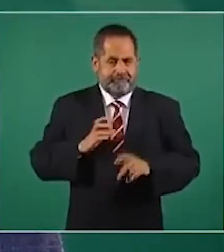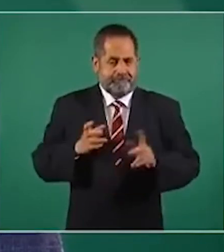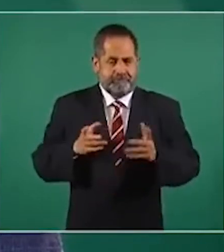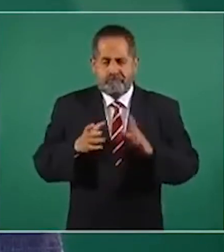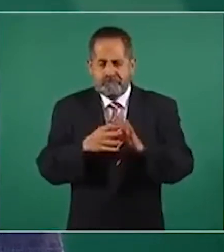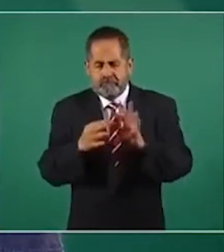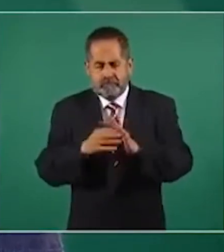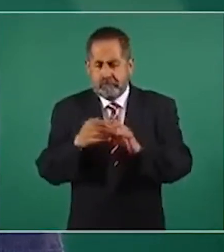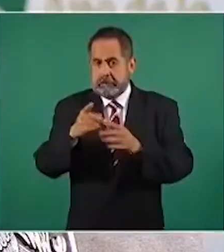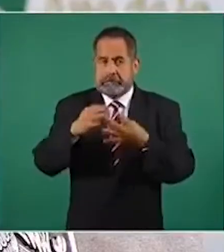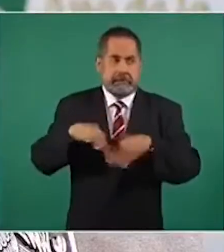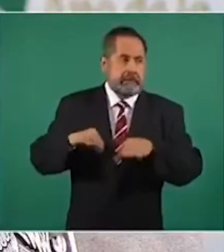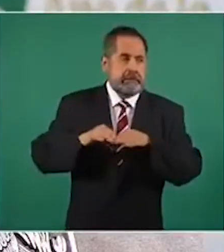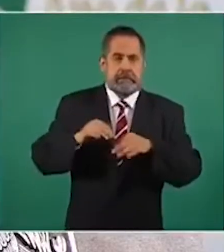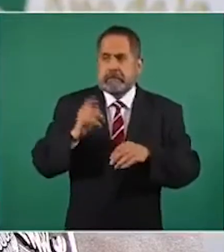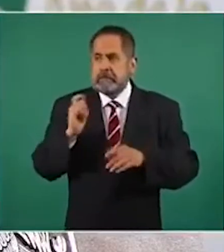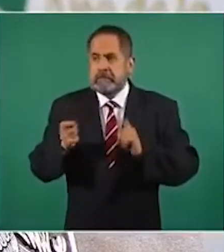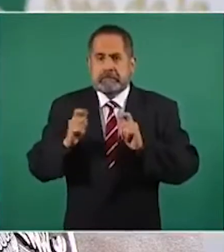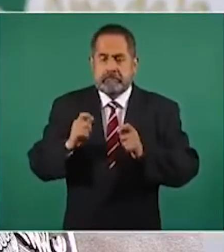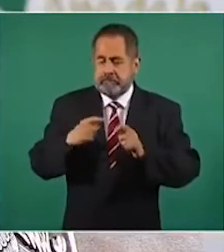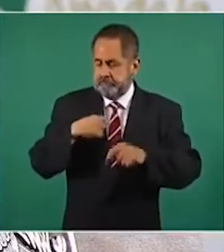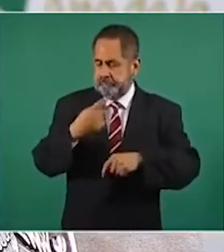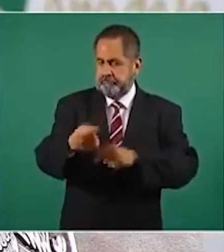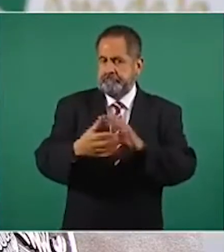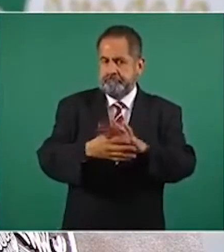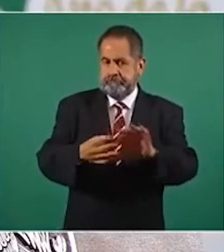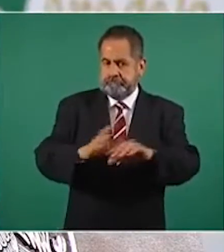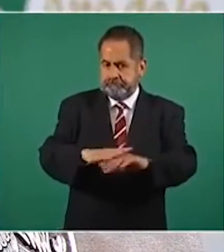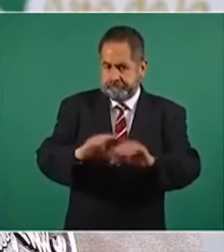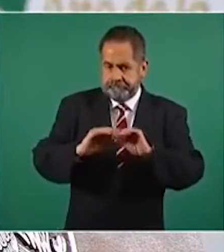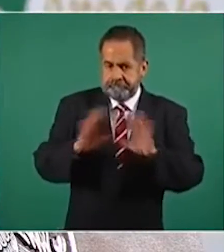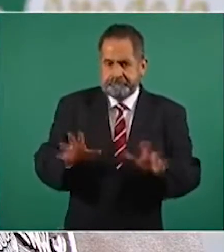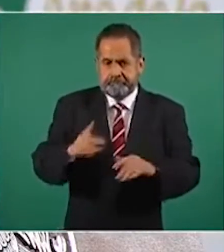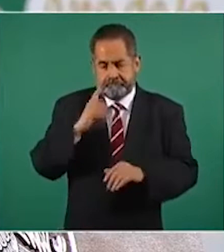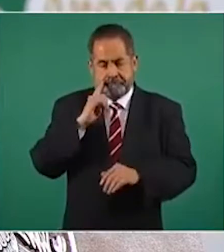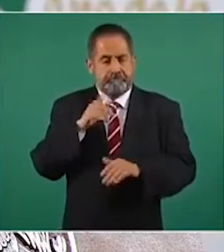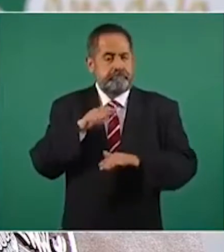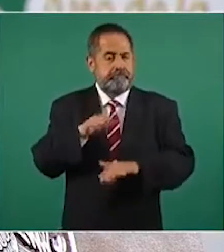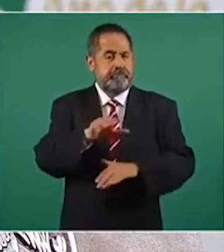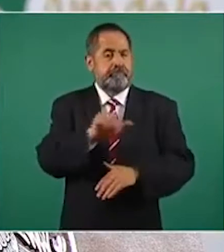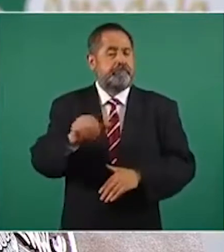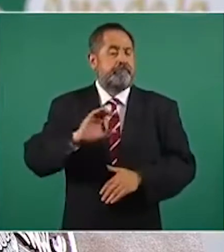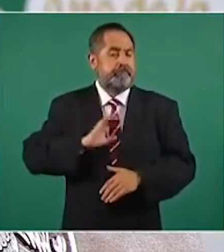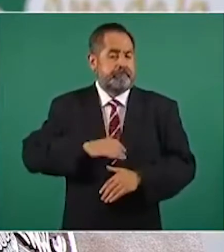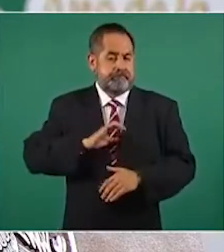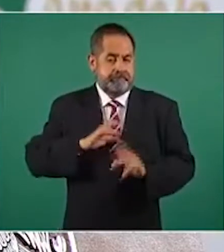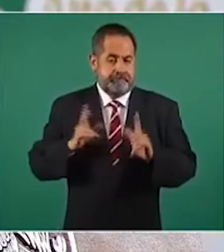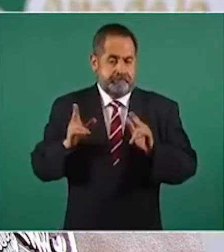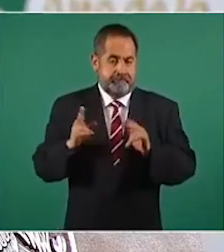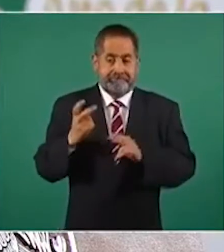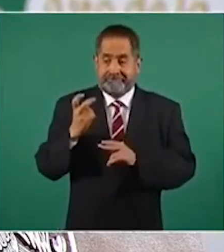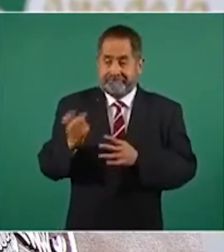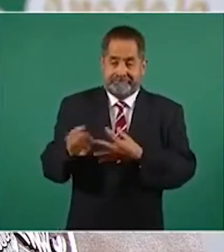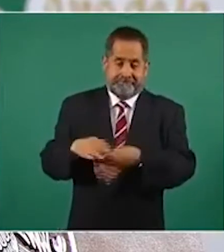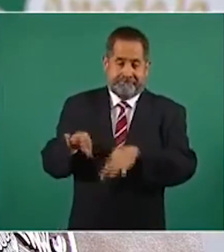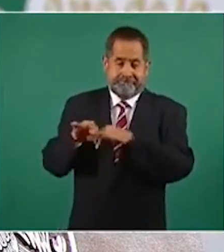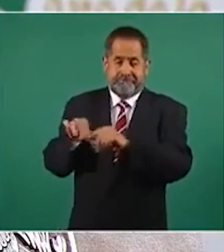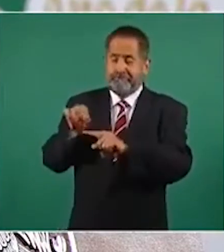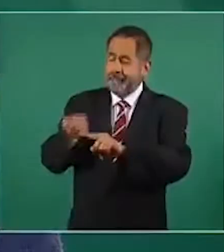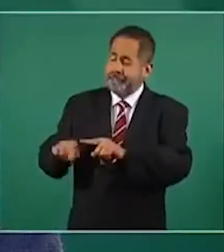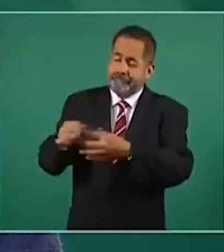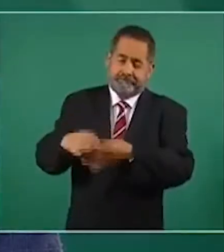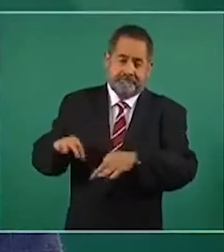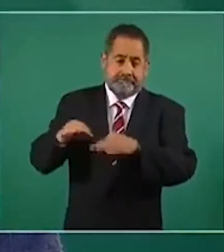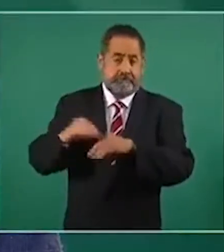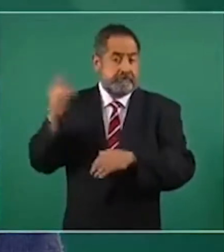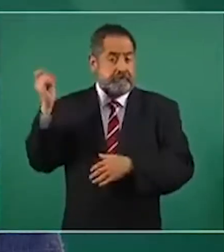de alguna parte de la información. Es importante, es de los medicamentos oncológicos